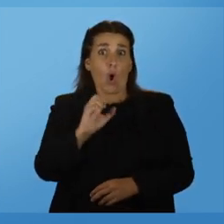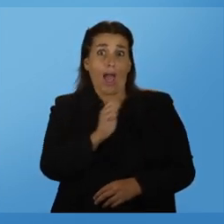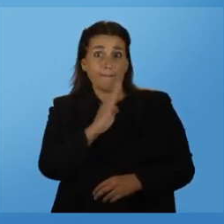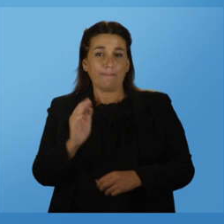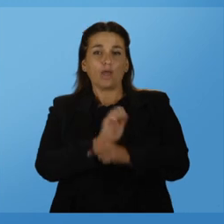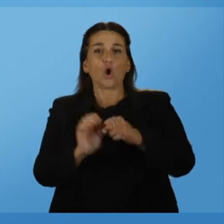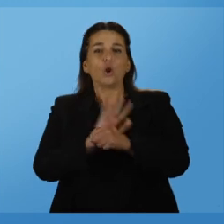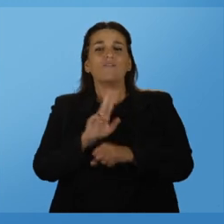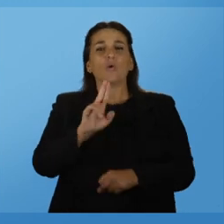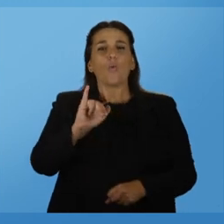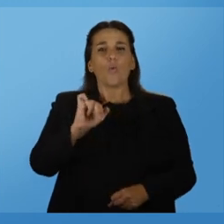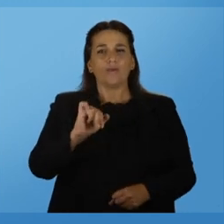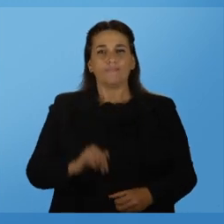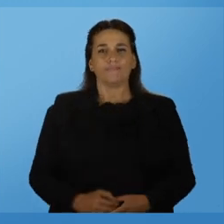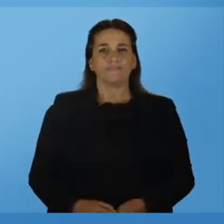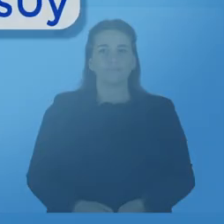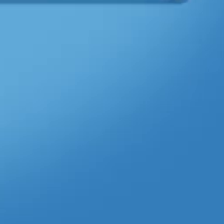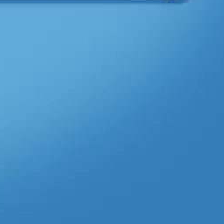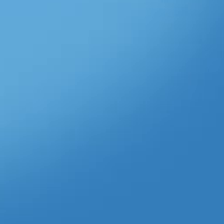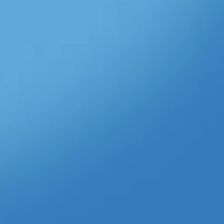o en la app Coronavirus UI.